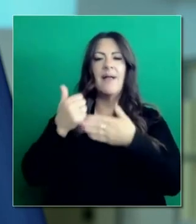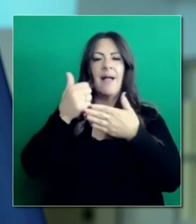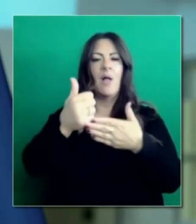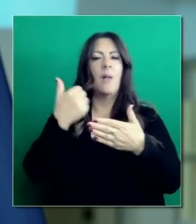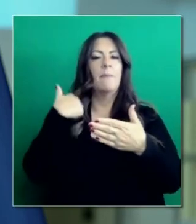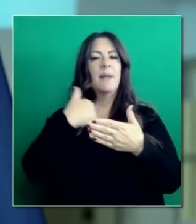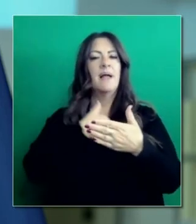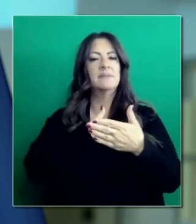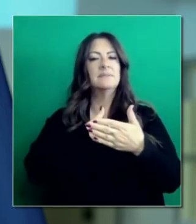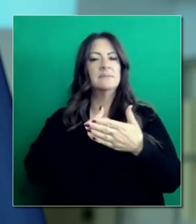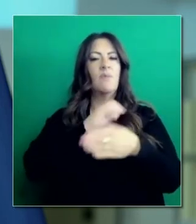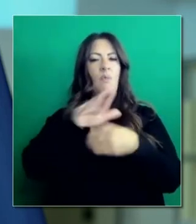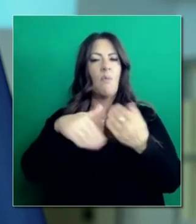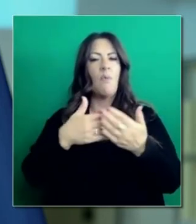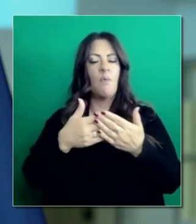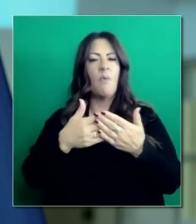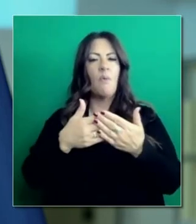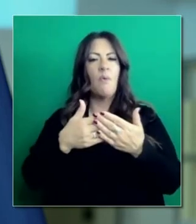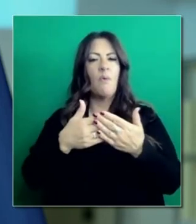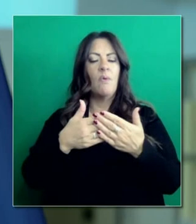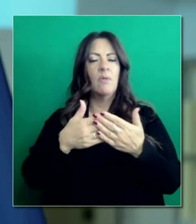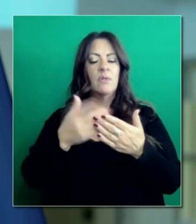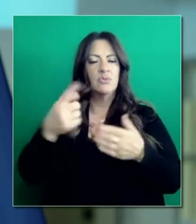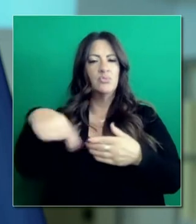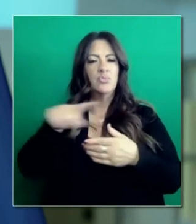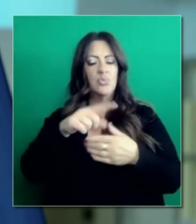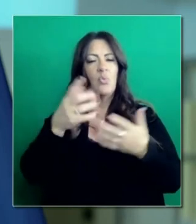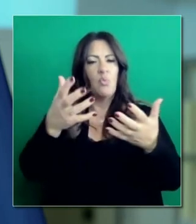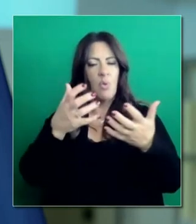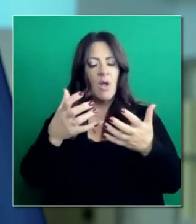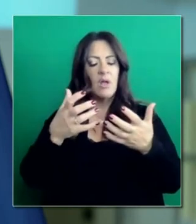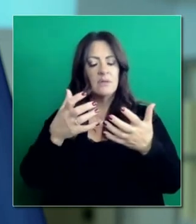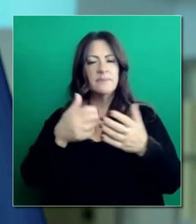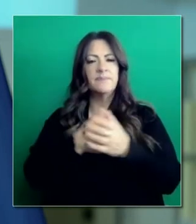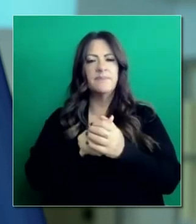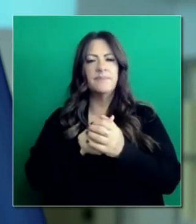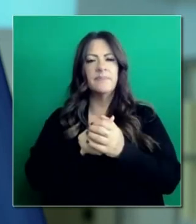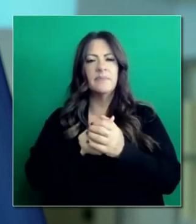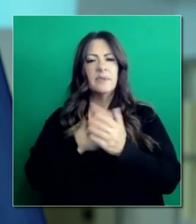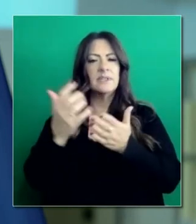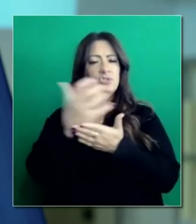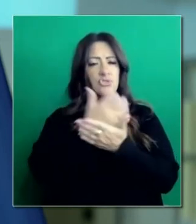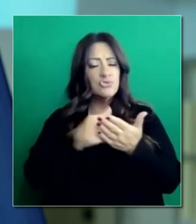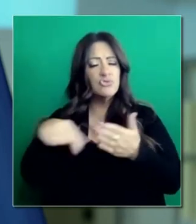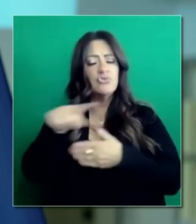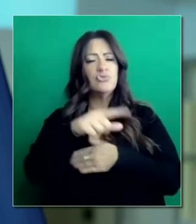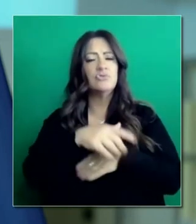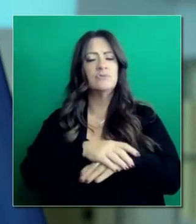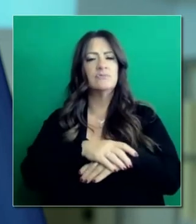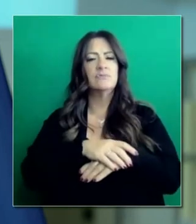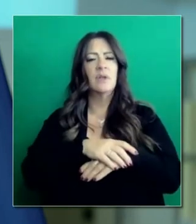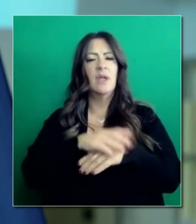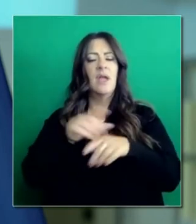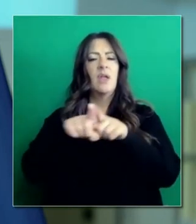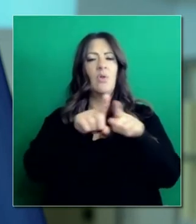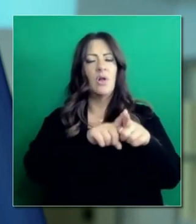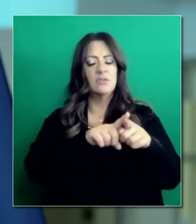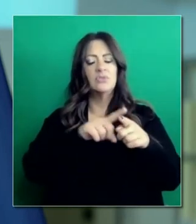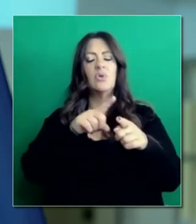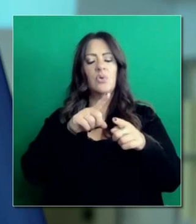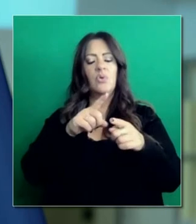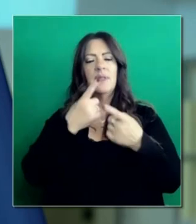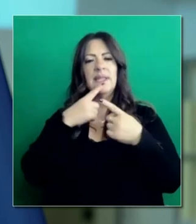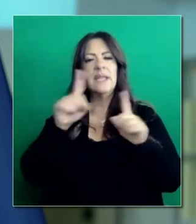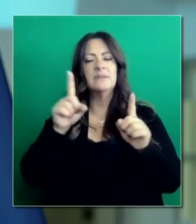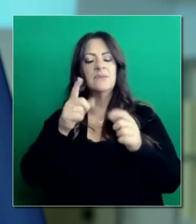vez más a un nivel de ritmo correcto y también en cuanto a los niveles, que es algo fundamental y es un